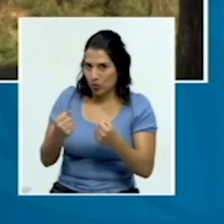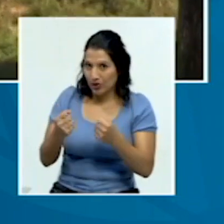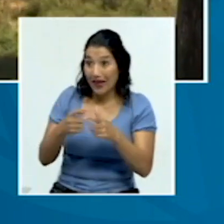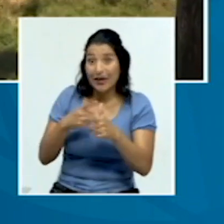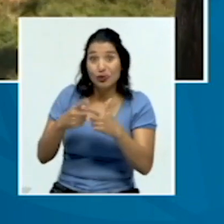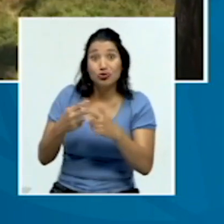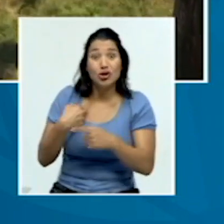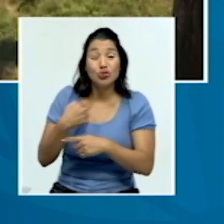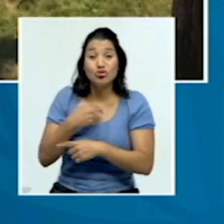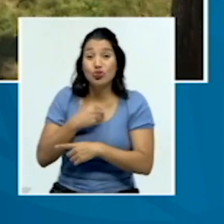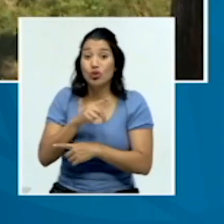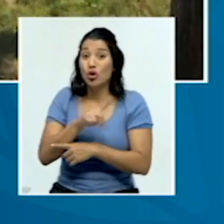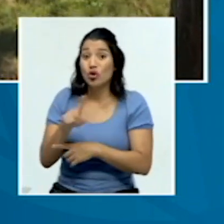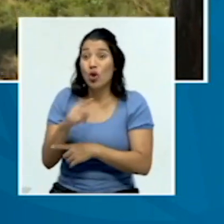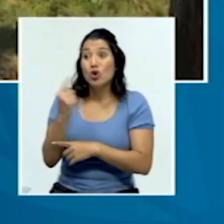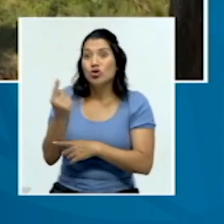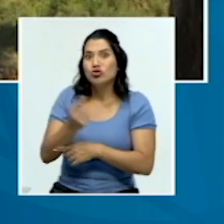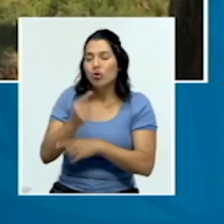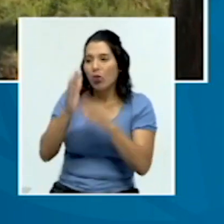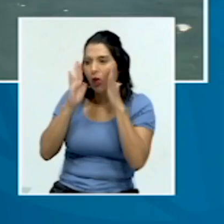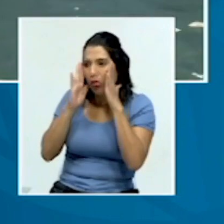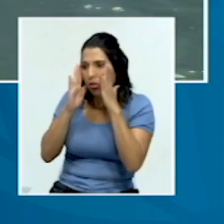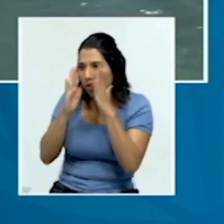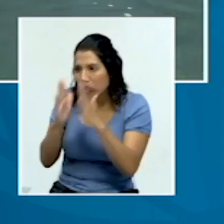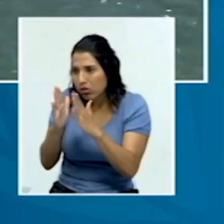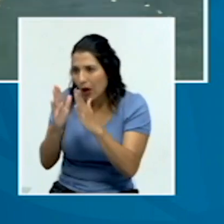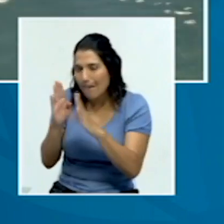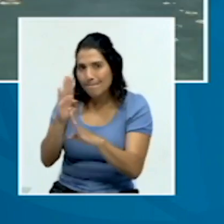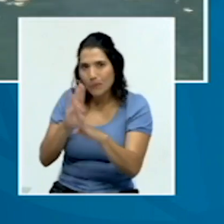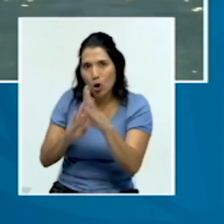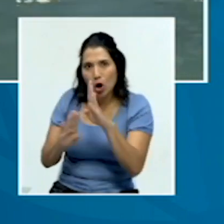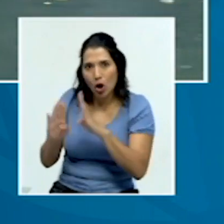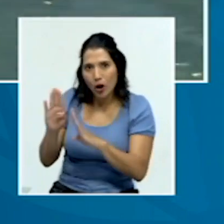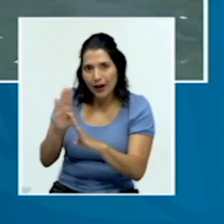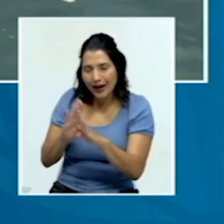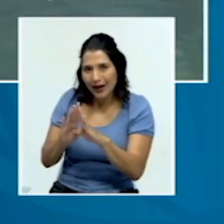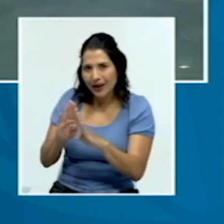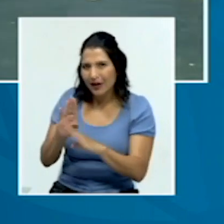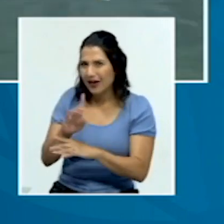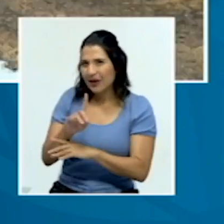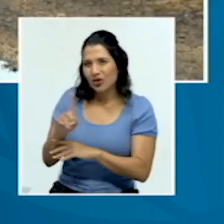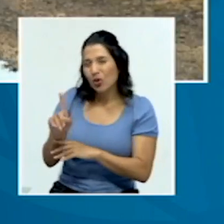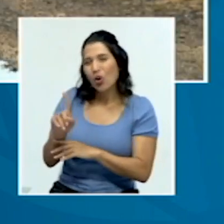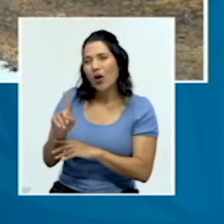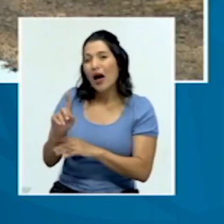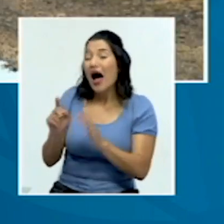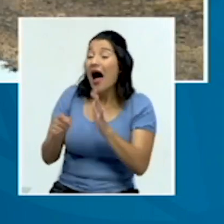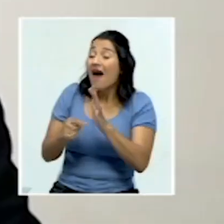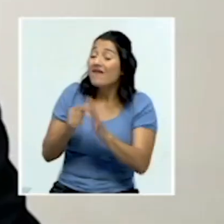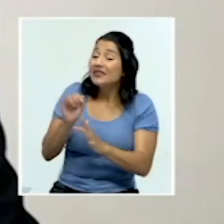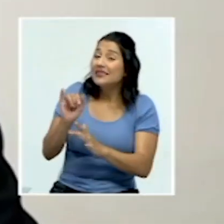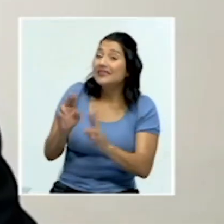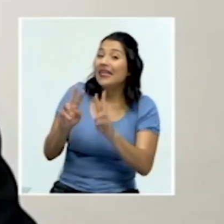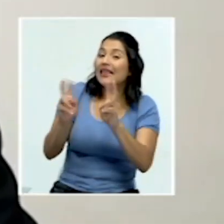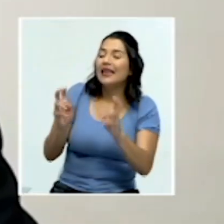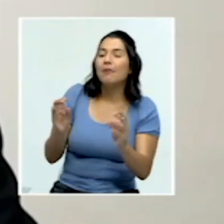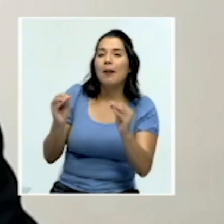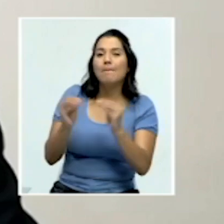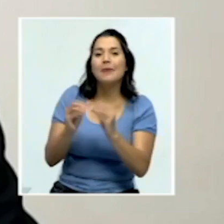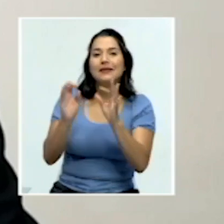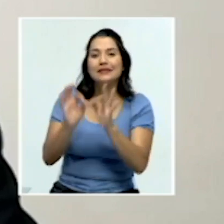enfocarnos en la parte biológica, que muchas veces es como el tema más importante que podríamos